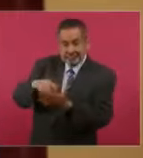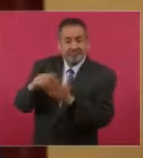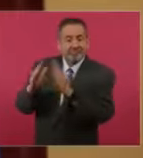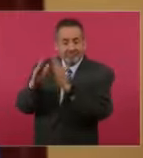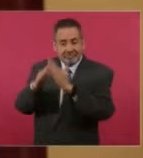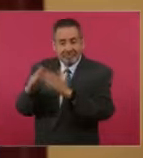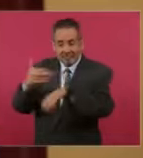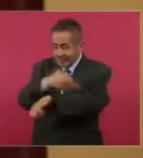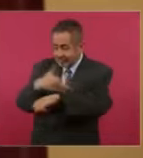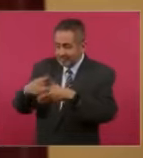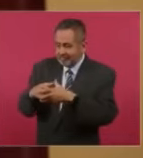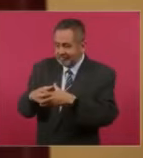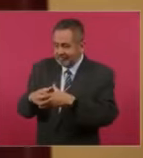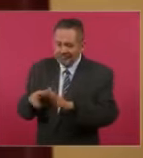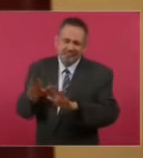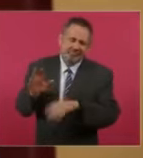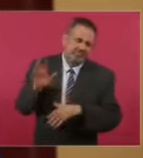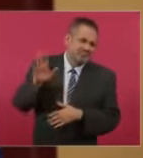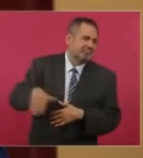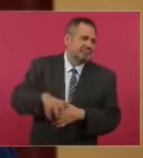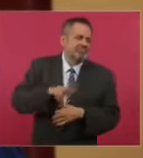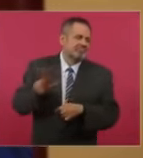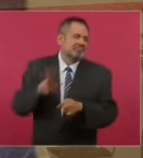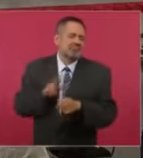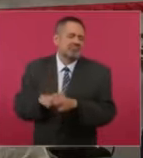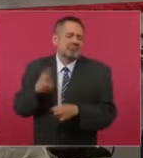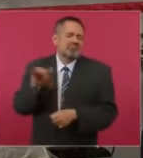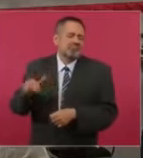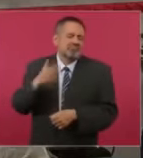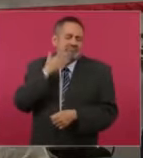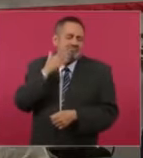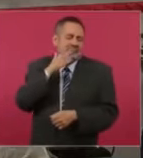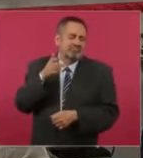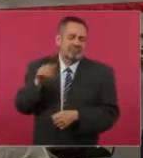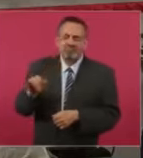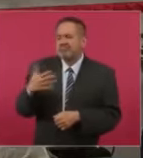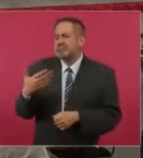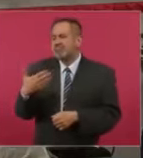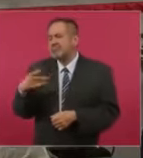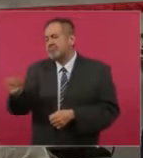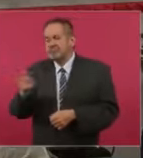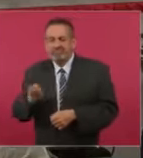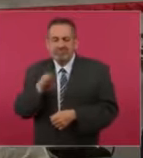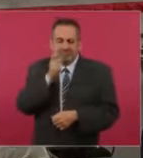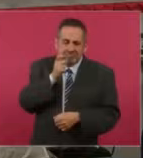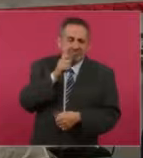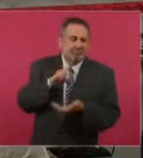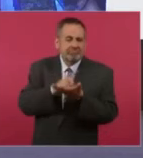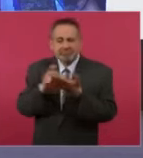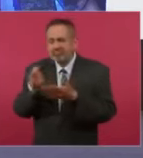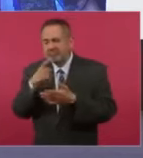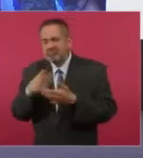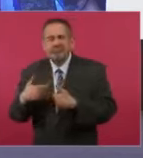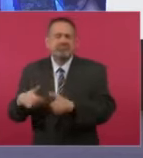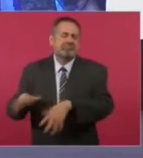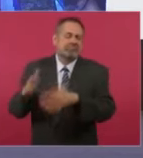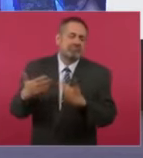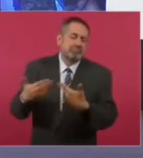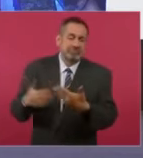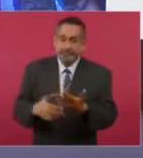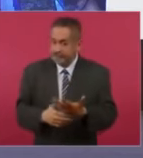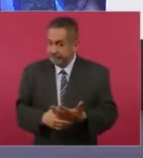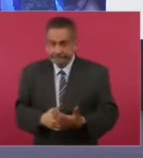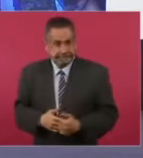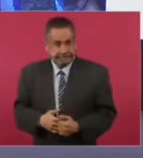ya se ve como normal, como tolerado, a veces hasta aceptable, que se consuman drogas. En la misma Encuesta Nacional